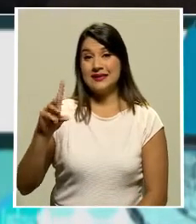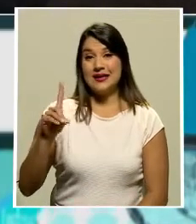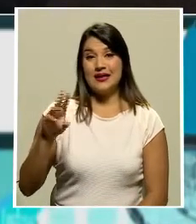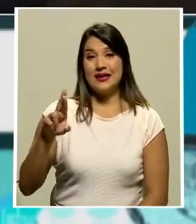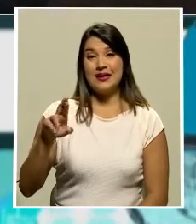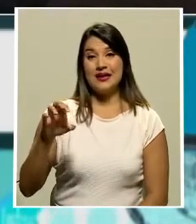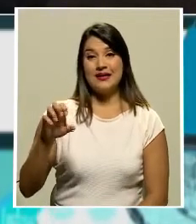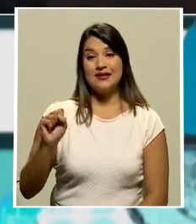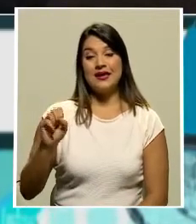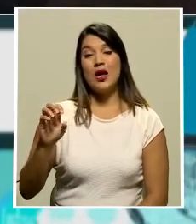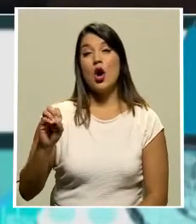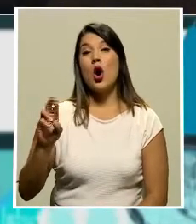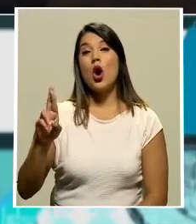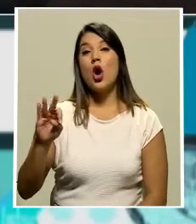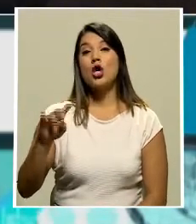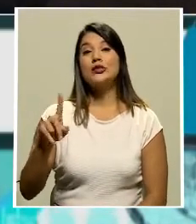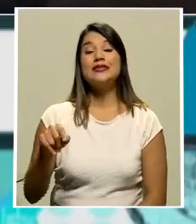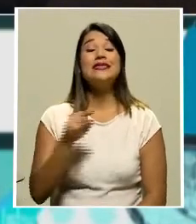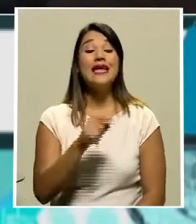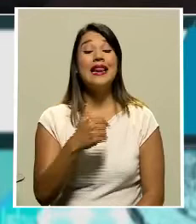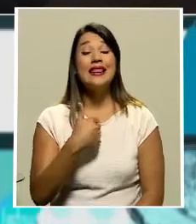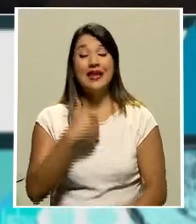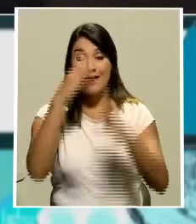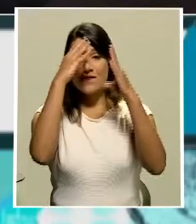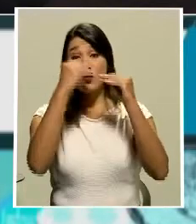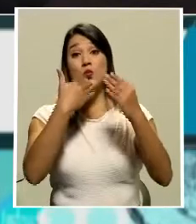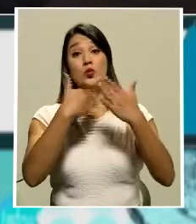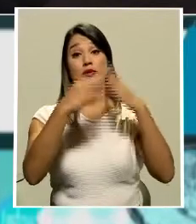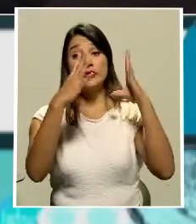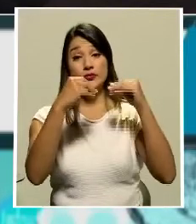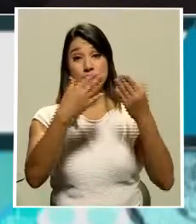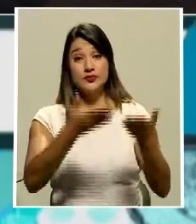tiene el detalle de esta información. Adelante Andrés.